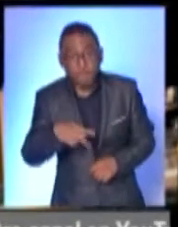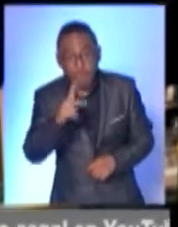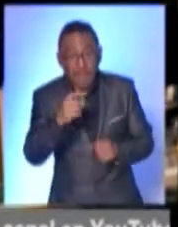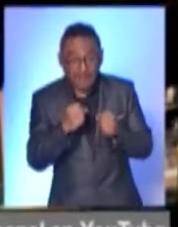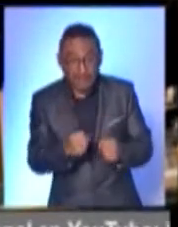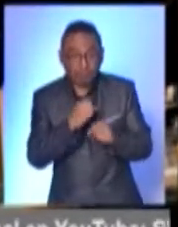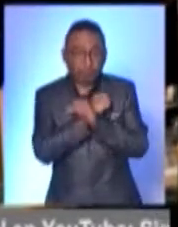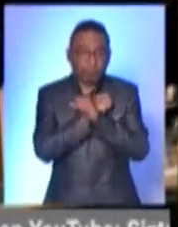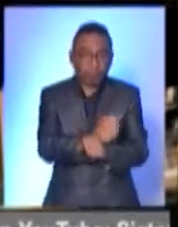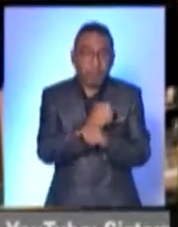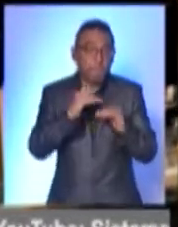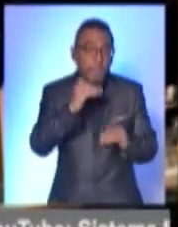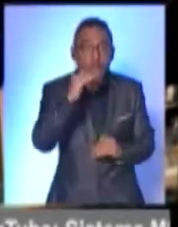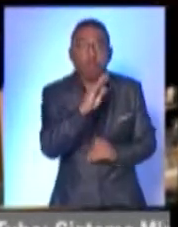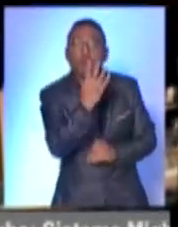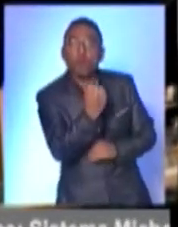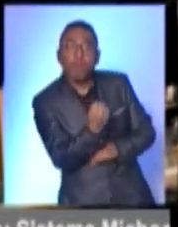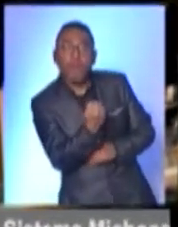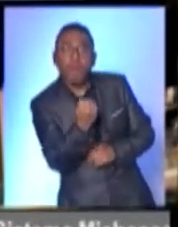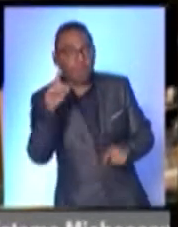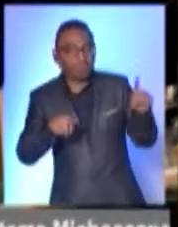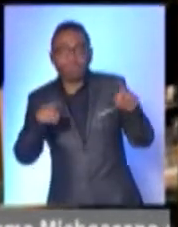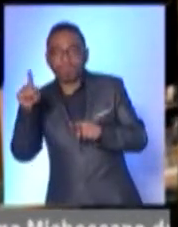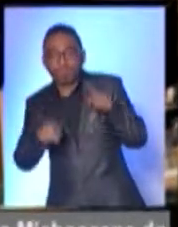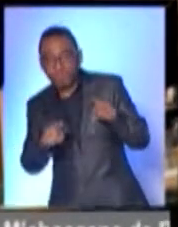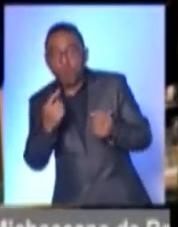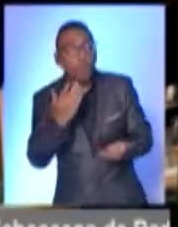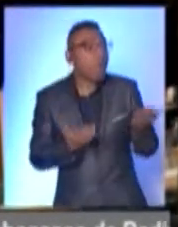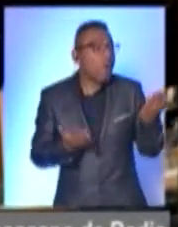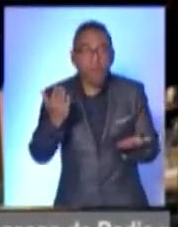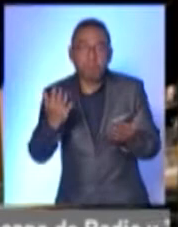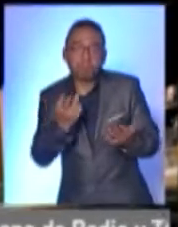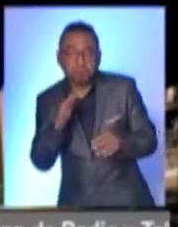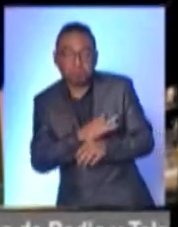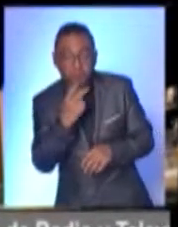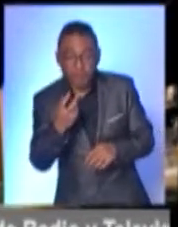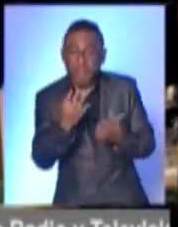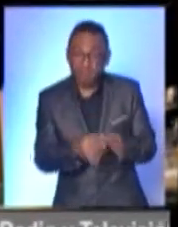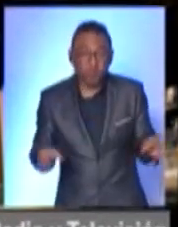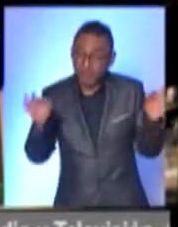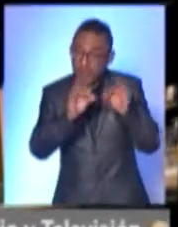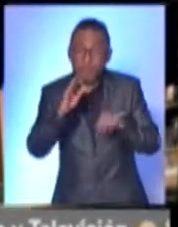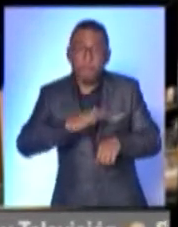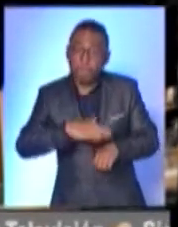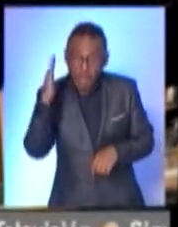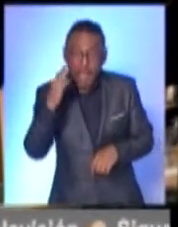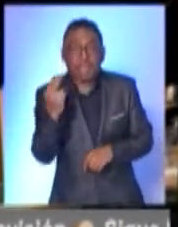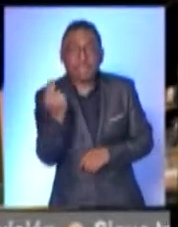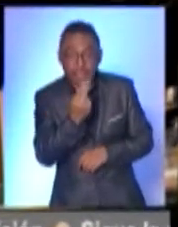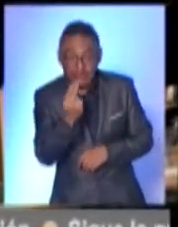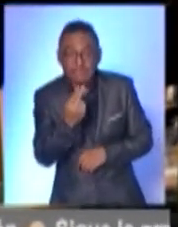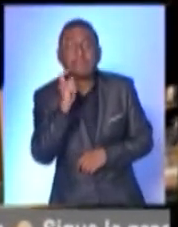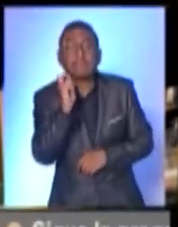en comparación de otras. Entonces, son unas por otras. Aquí lo importante es cortar la